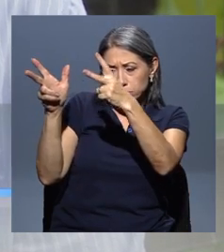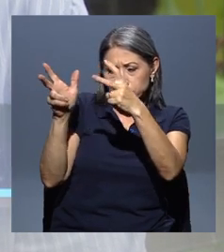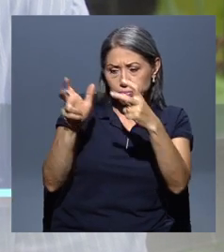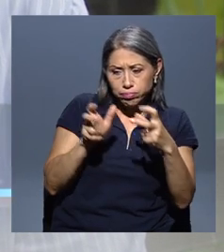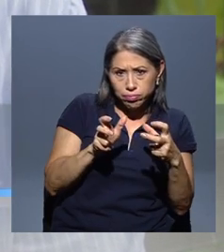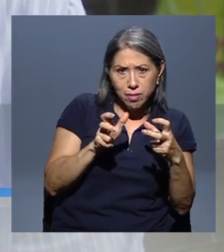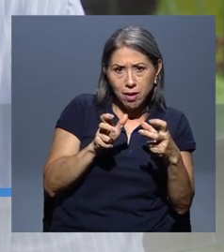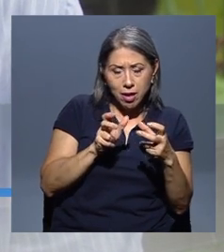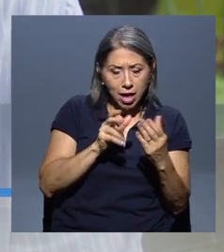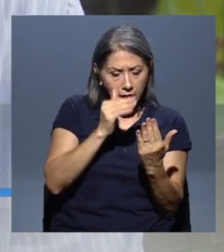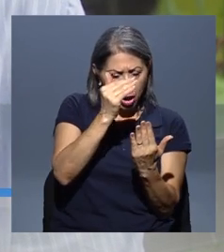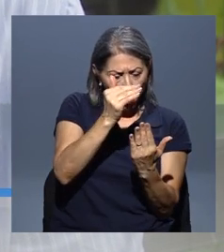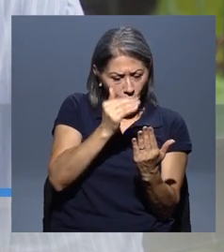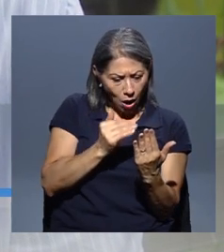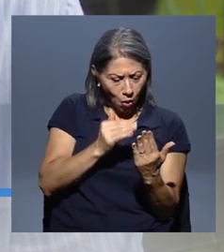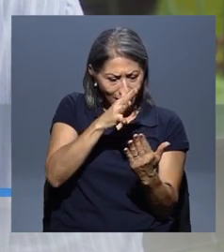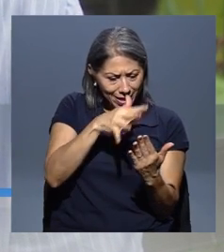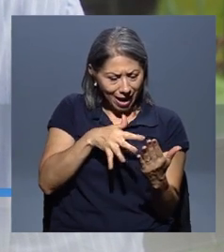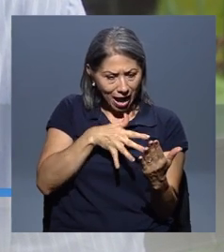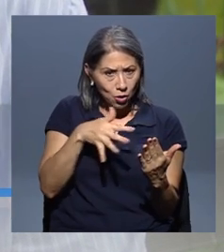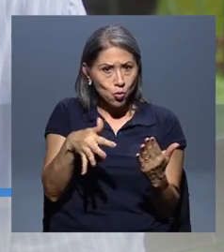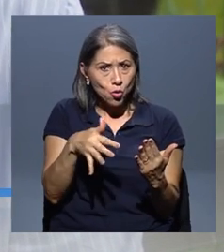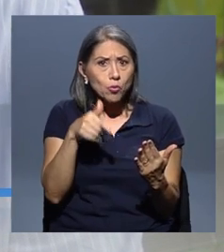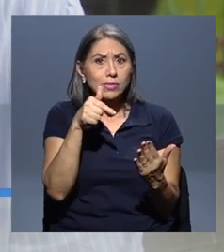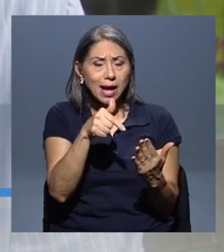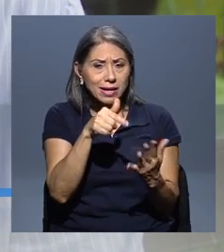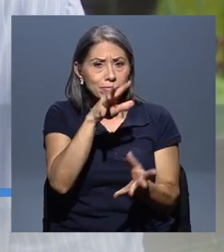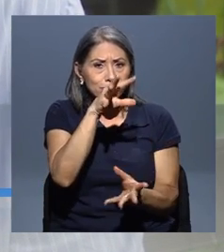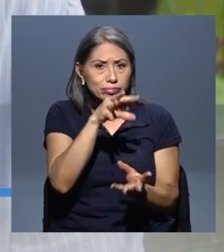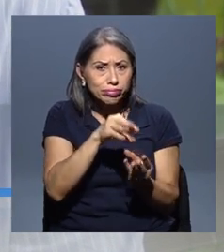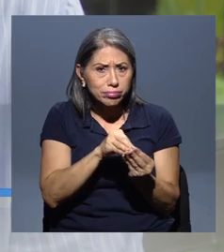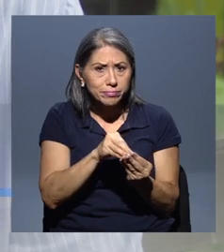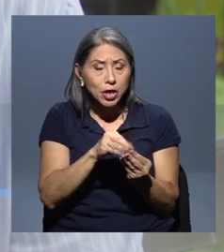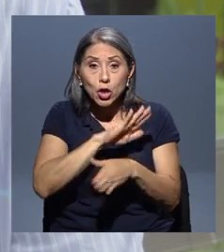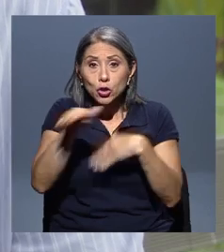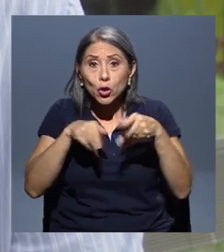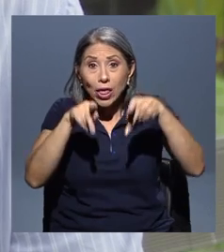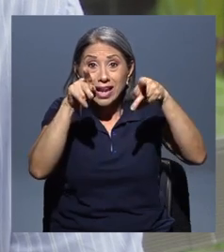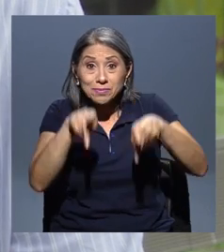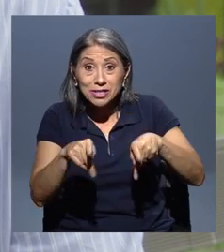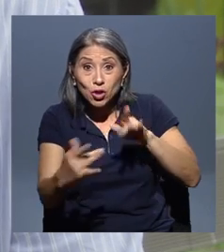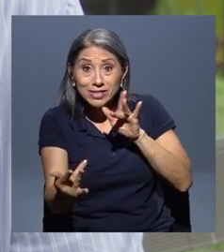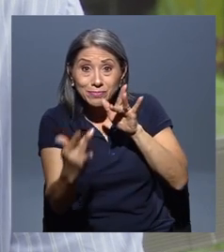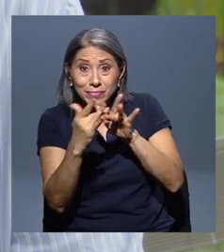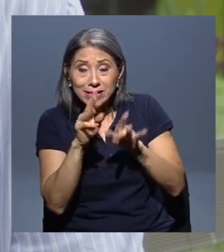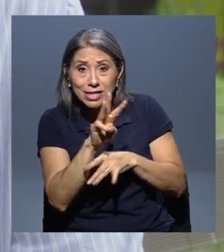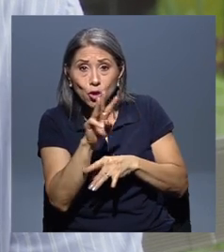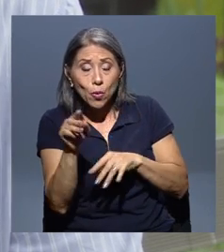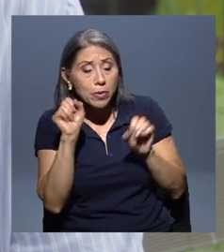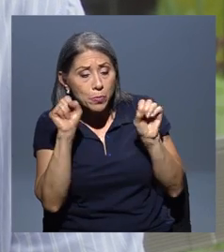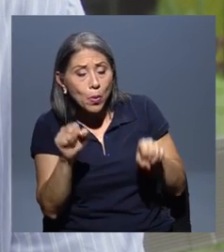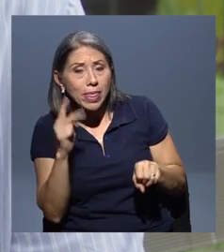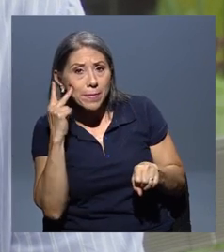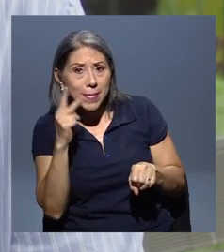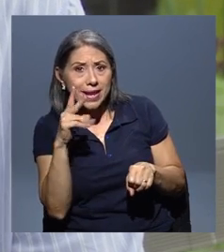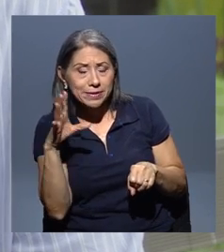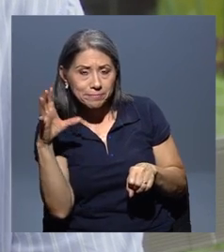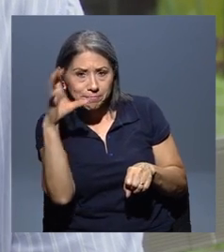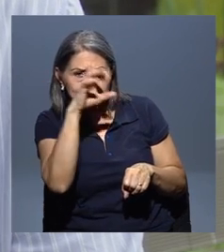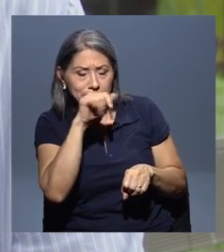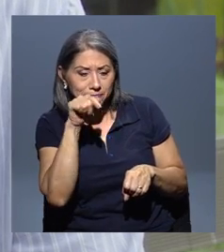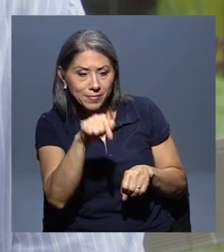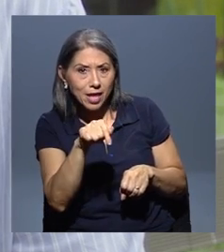en la cual es de acceso libre para todas las personas que visiten el sitio web. A partir de esa hoja de cálculo